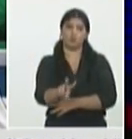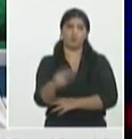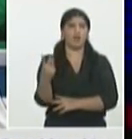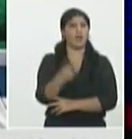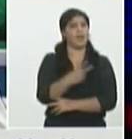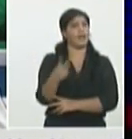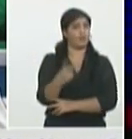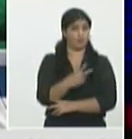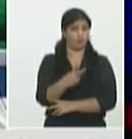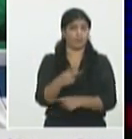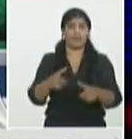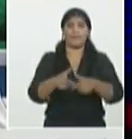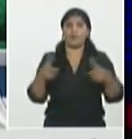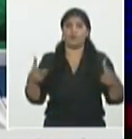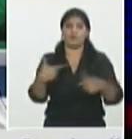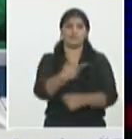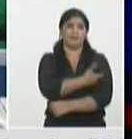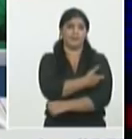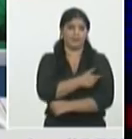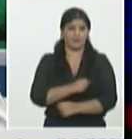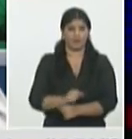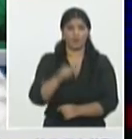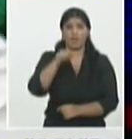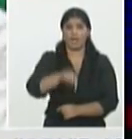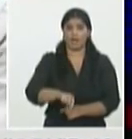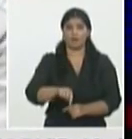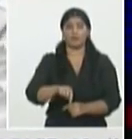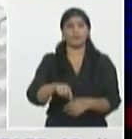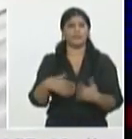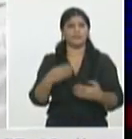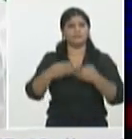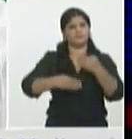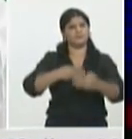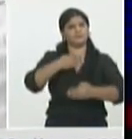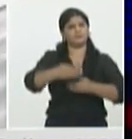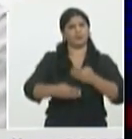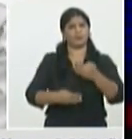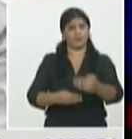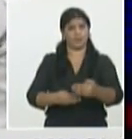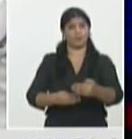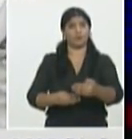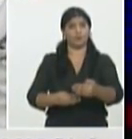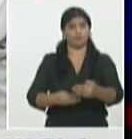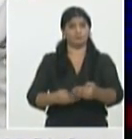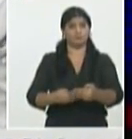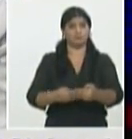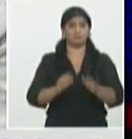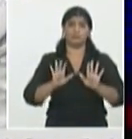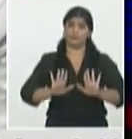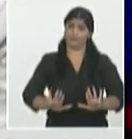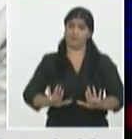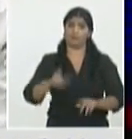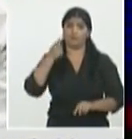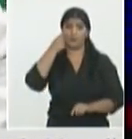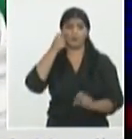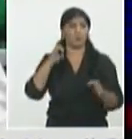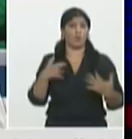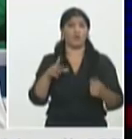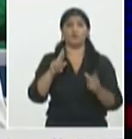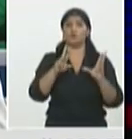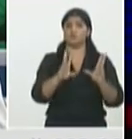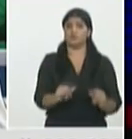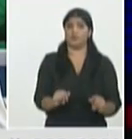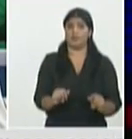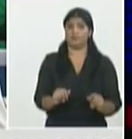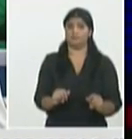y se está realizando se está cumplimentando perdón como vimos ahí ya por cifras prácticamente al 100